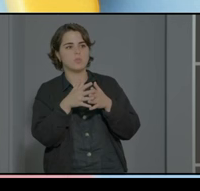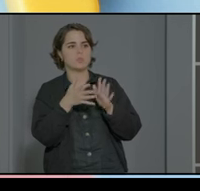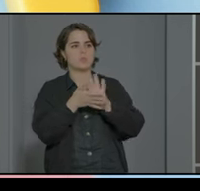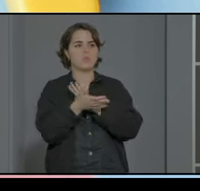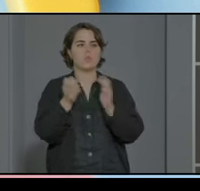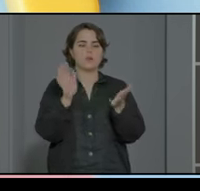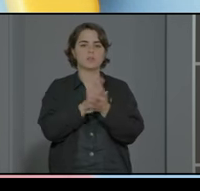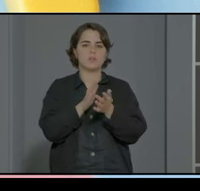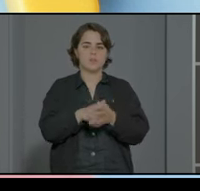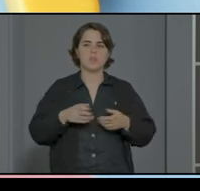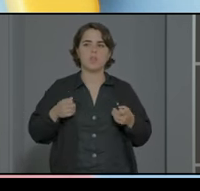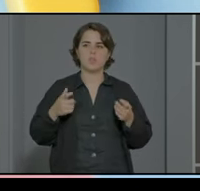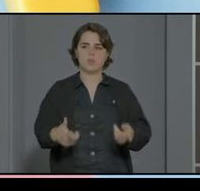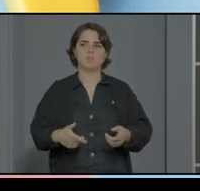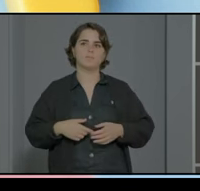predictible